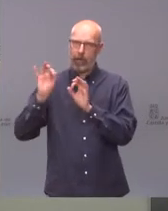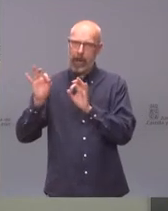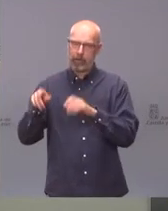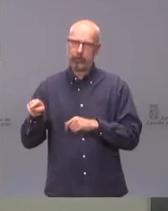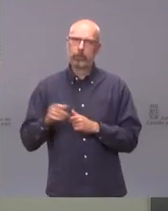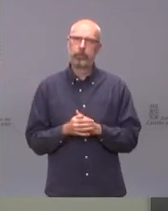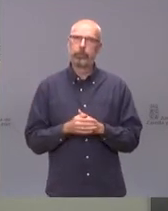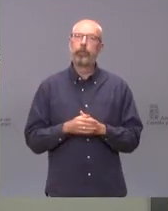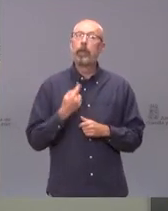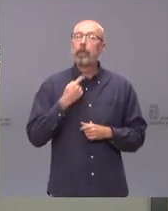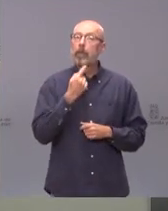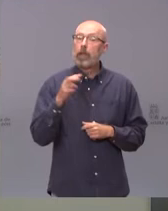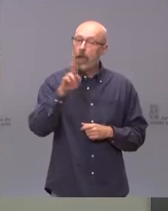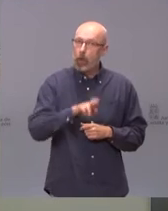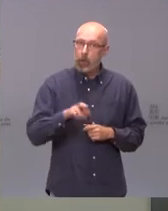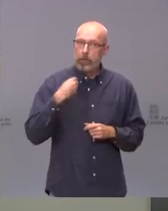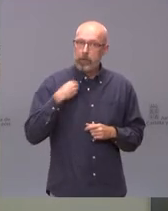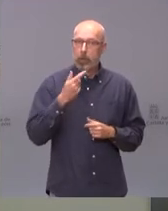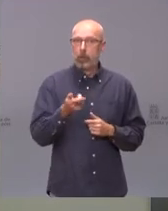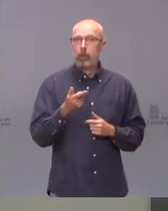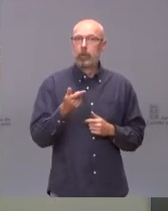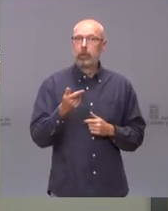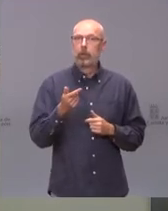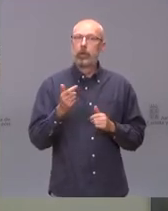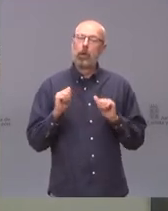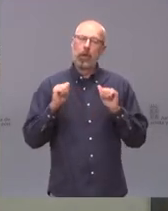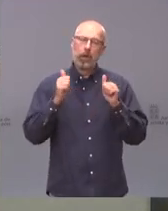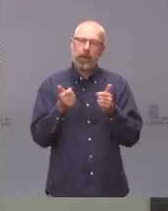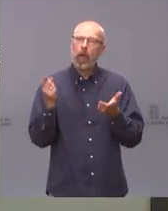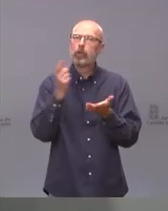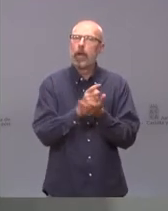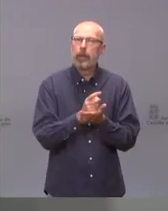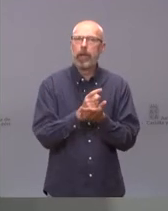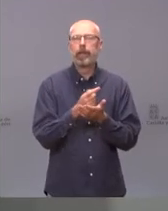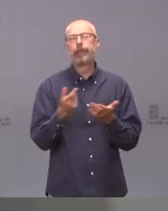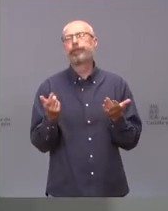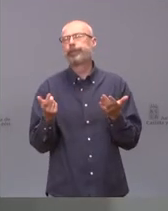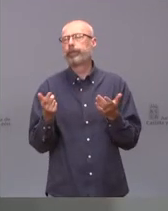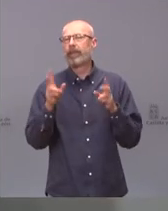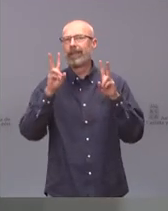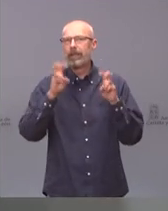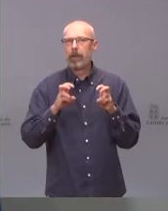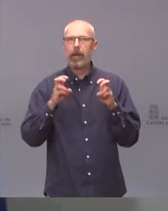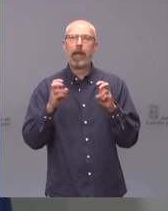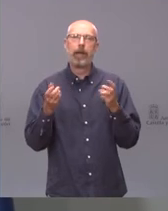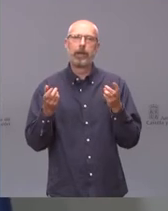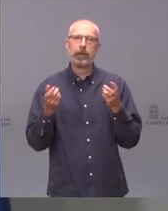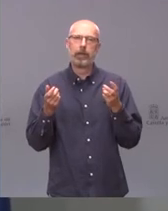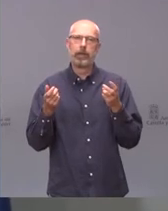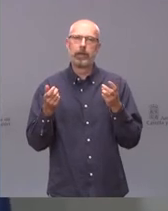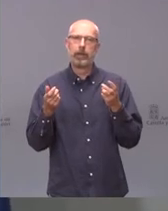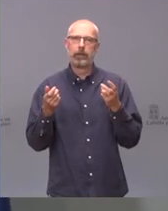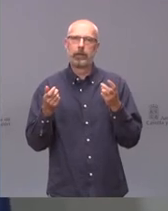insistir en que no es bueno que iniciemos otra carrera de peticiones o de